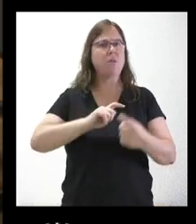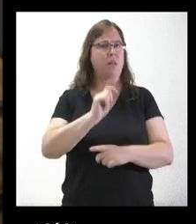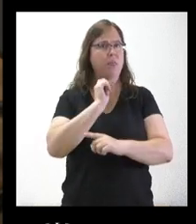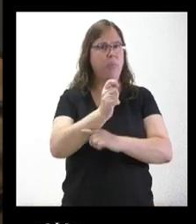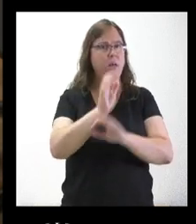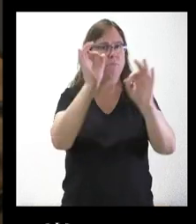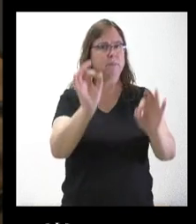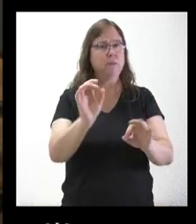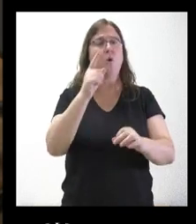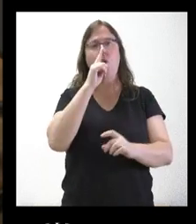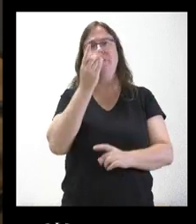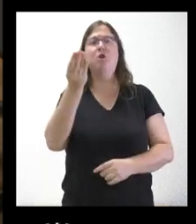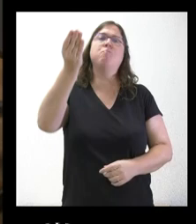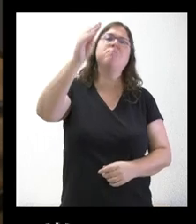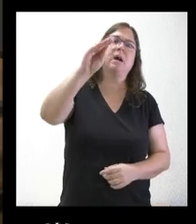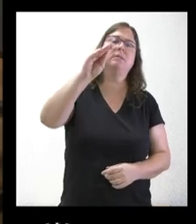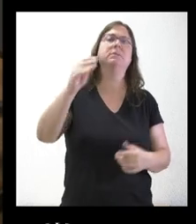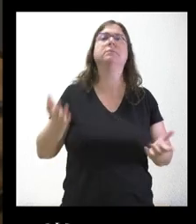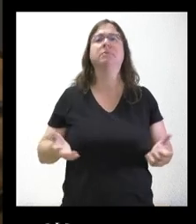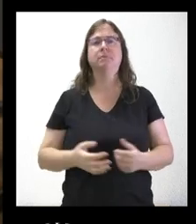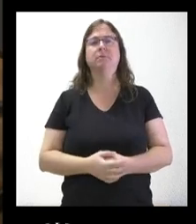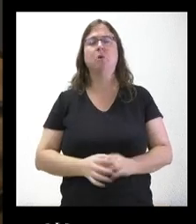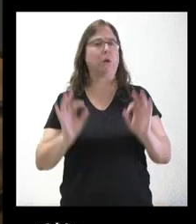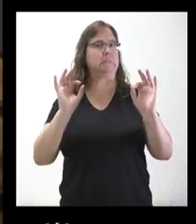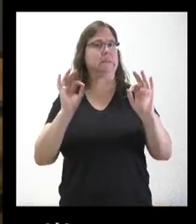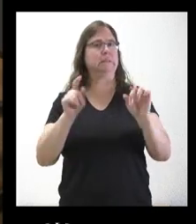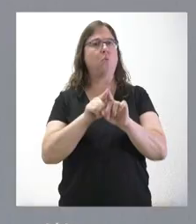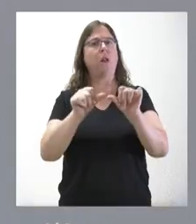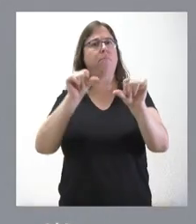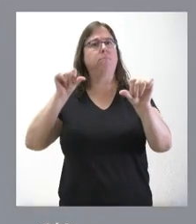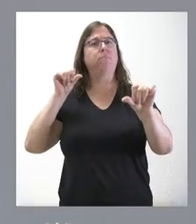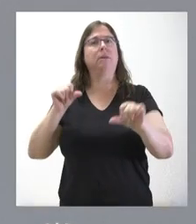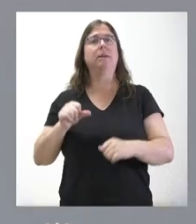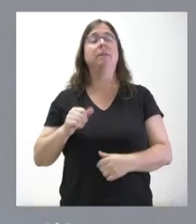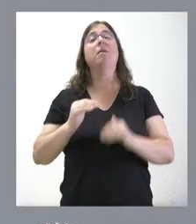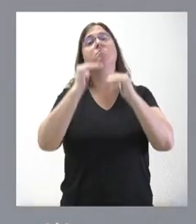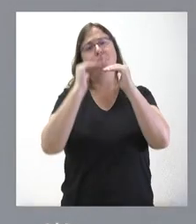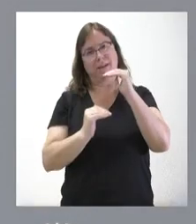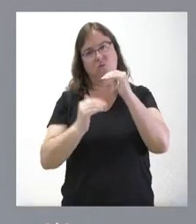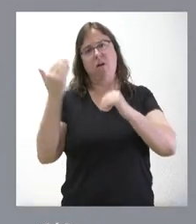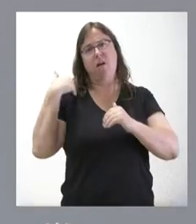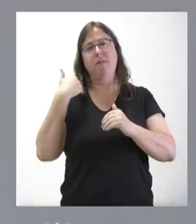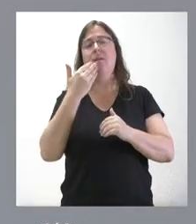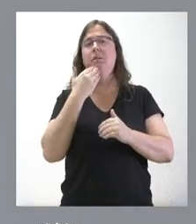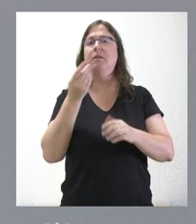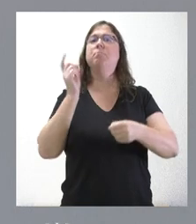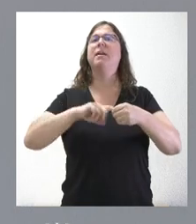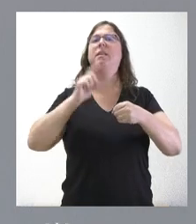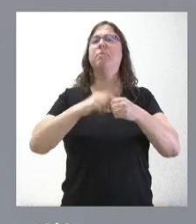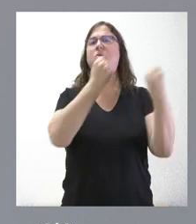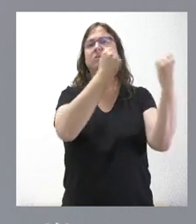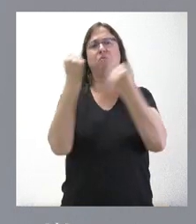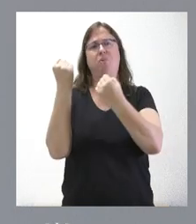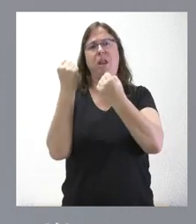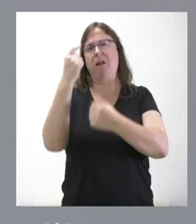cantidad o este año se ha incrementado o es la cantidad de otros años. Es más baja que otros años. Es la cantidad de participación institucional. Saben ustedes